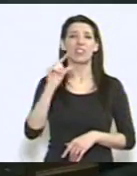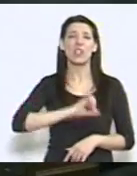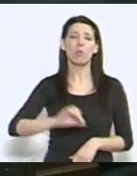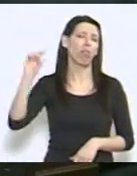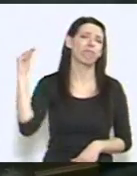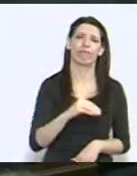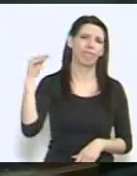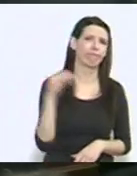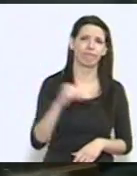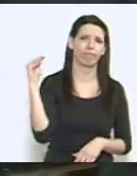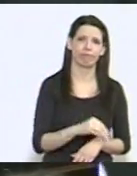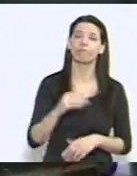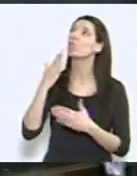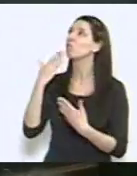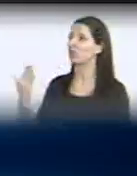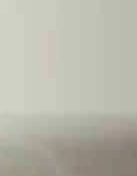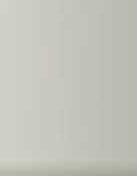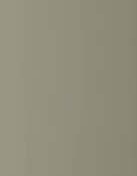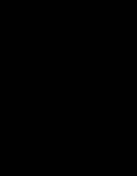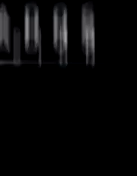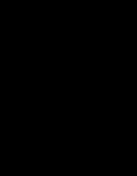de los trabajadores. Gracias, señora Presidenta.